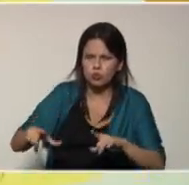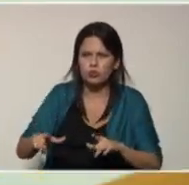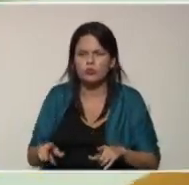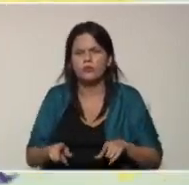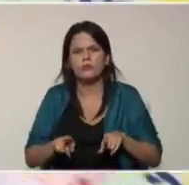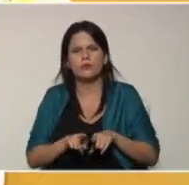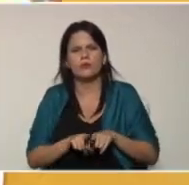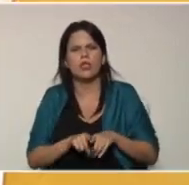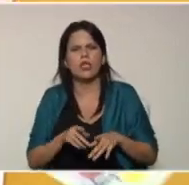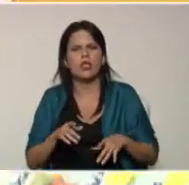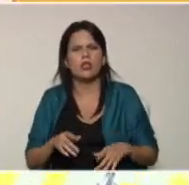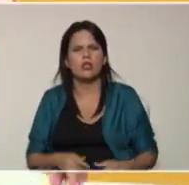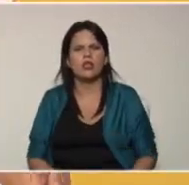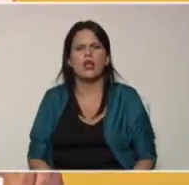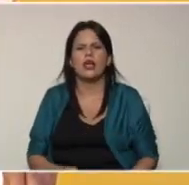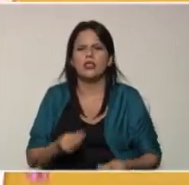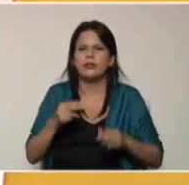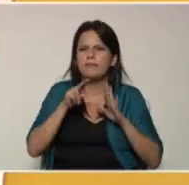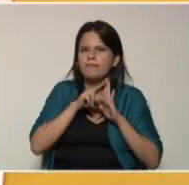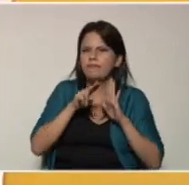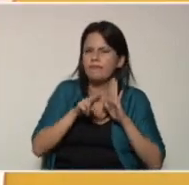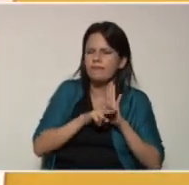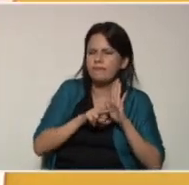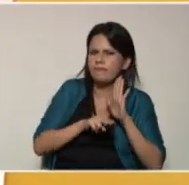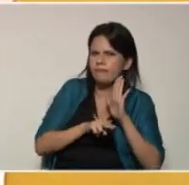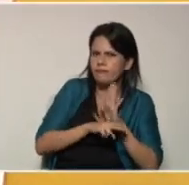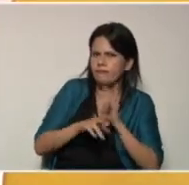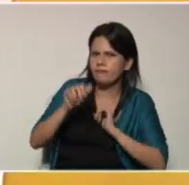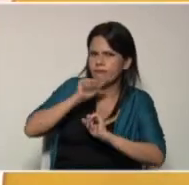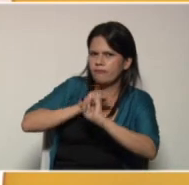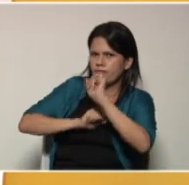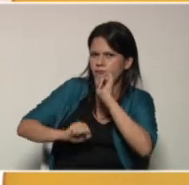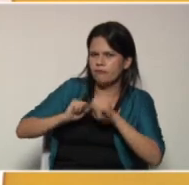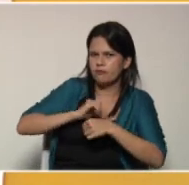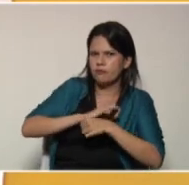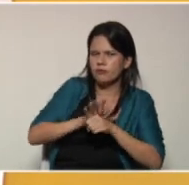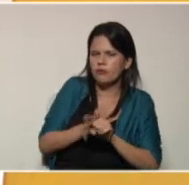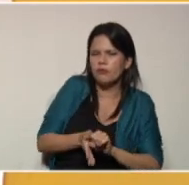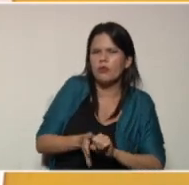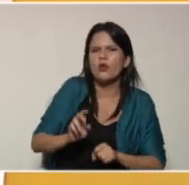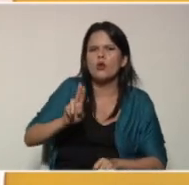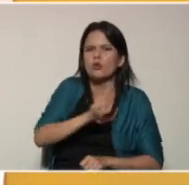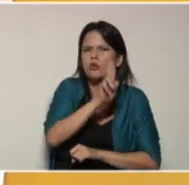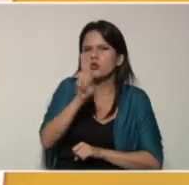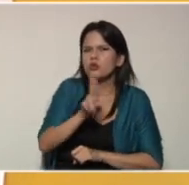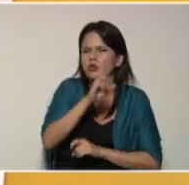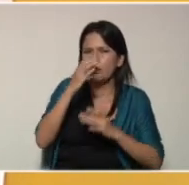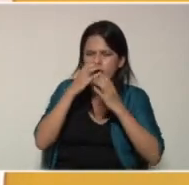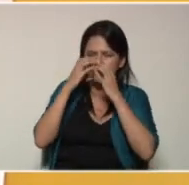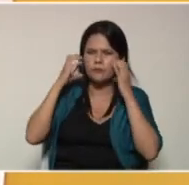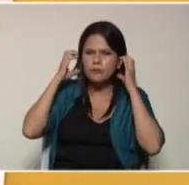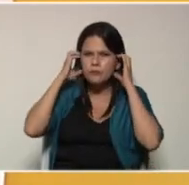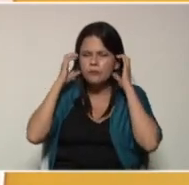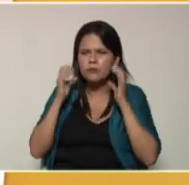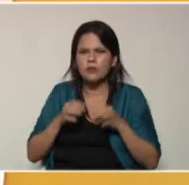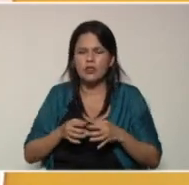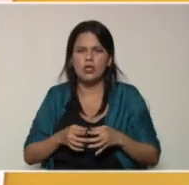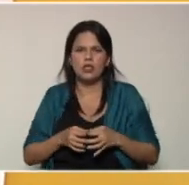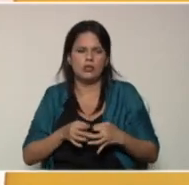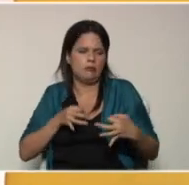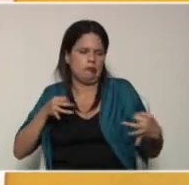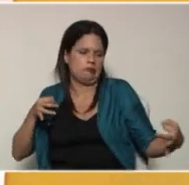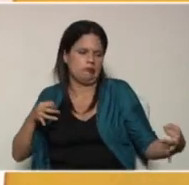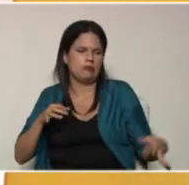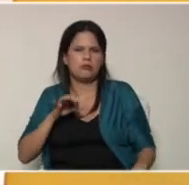de cumplir con el protocolo de bioseguridad, utilizando su tapa boca, guardando el distanciamiento social,